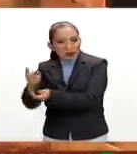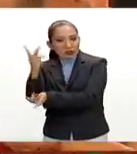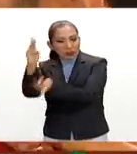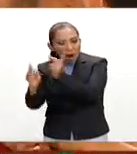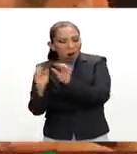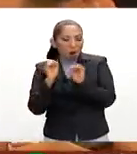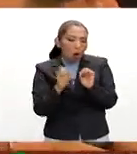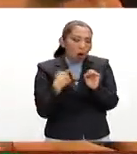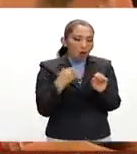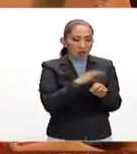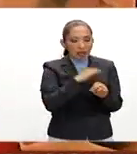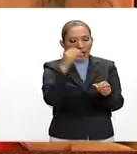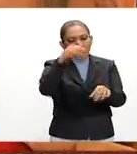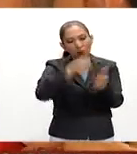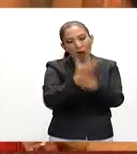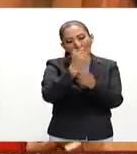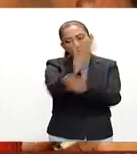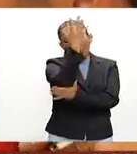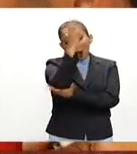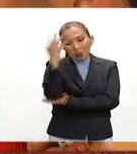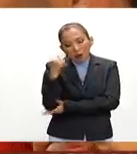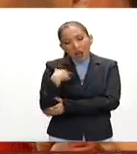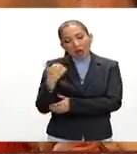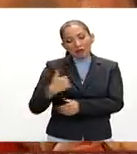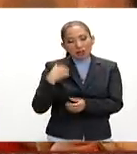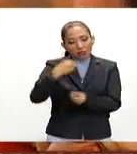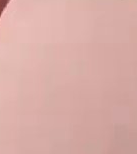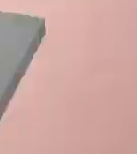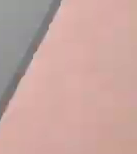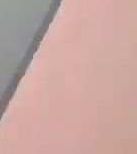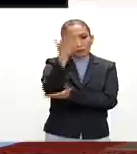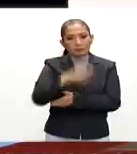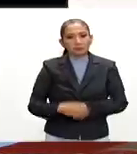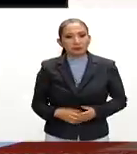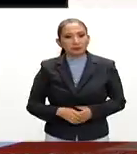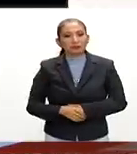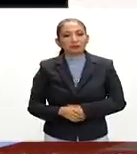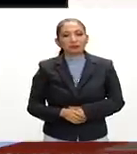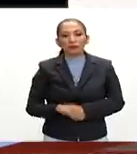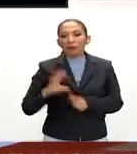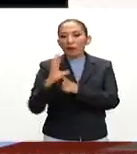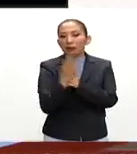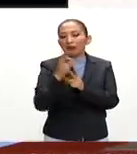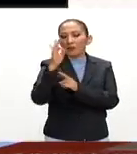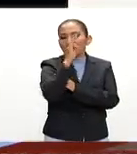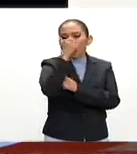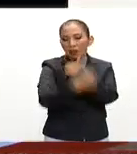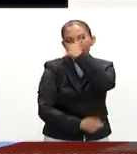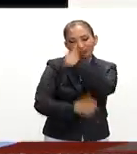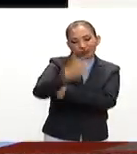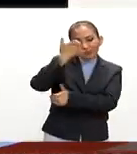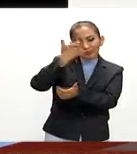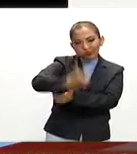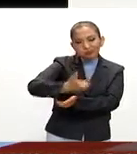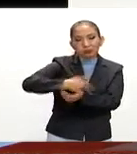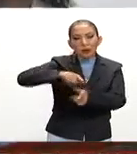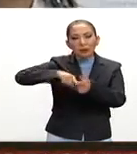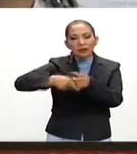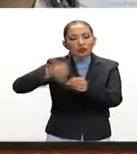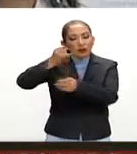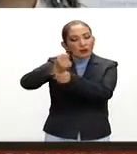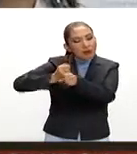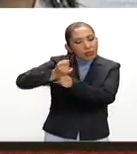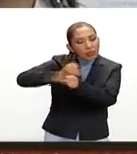reforestar pero también permitir aprovechamiento sustentable del bosque la comisión federal de competencia económica inició una